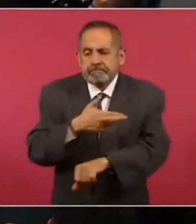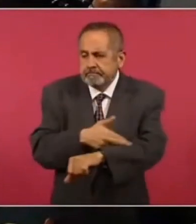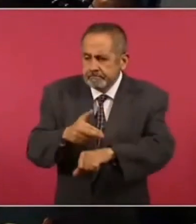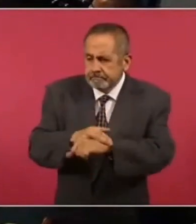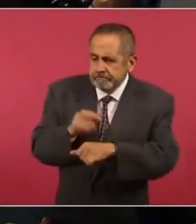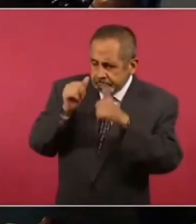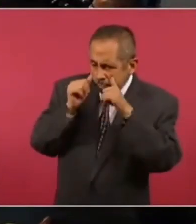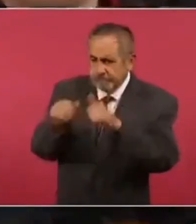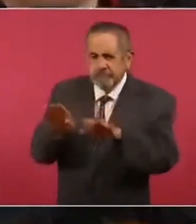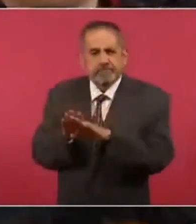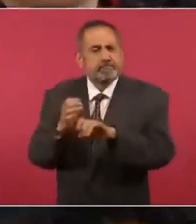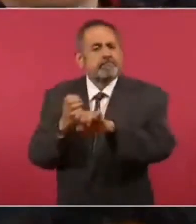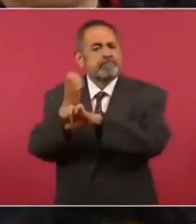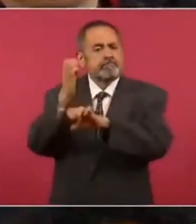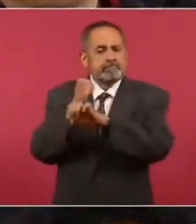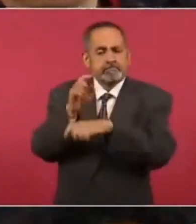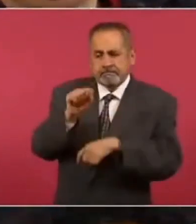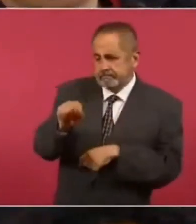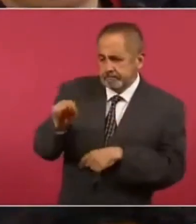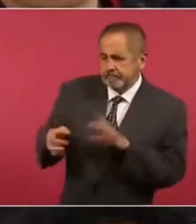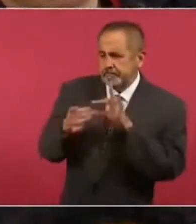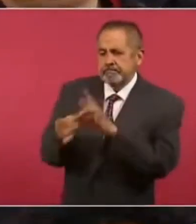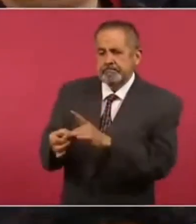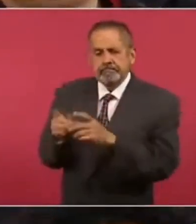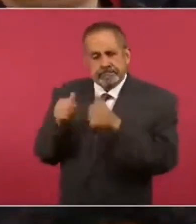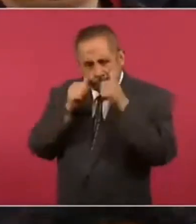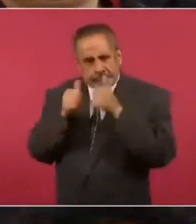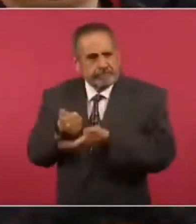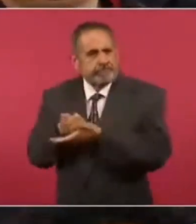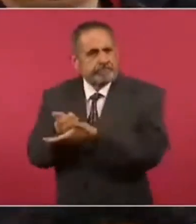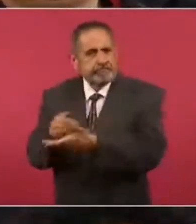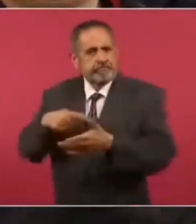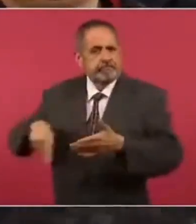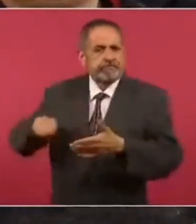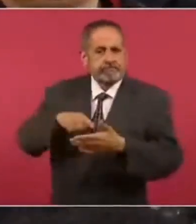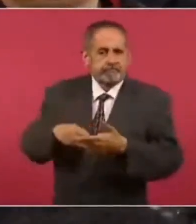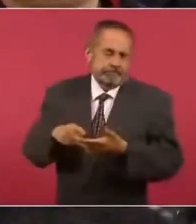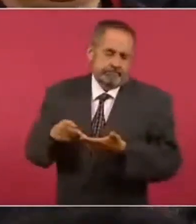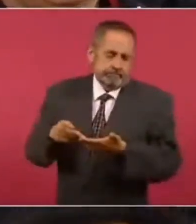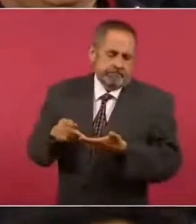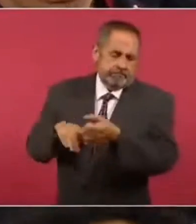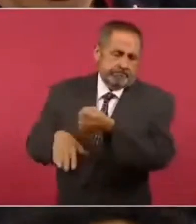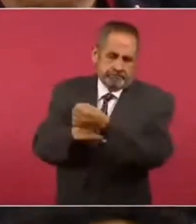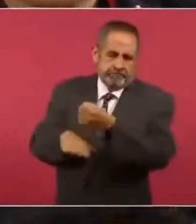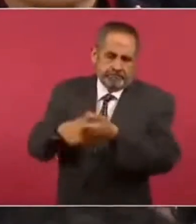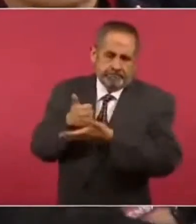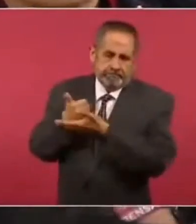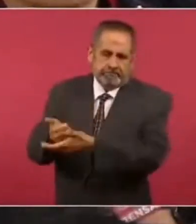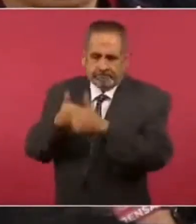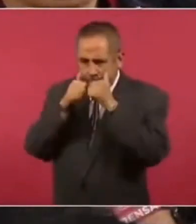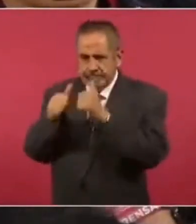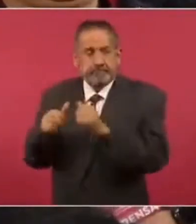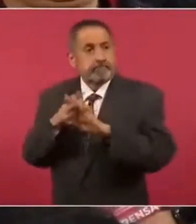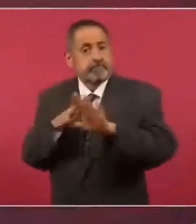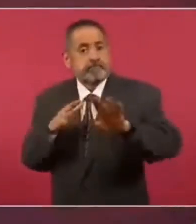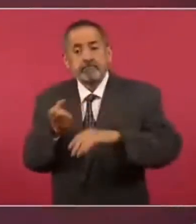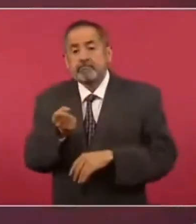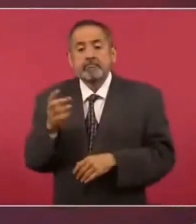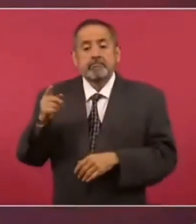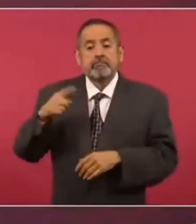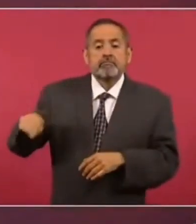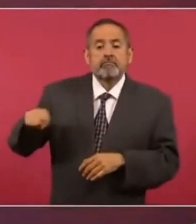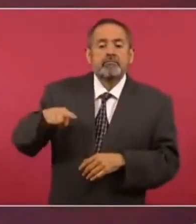los gobiernos estatales para cubrir justamente estas necesidades primarias, ya que hay ya algunas solicitudes,